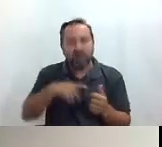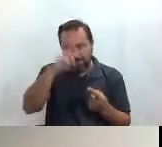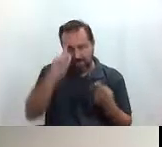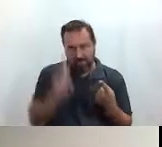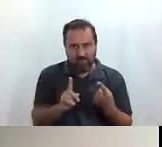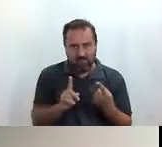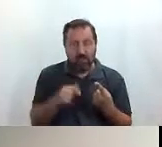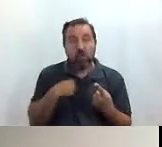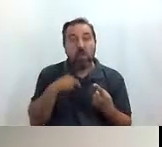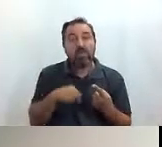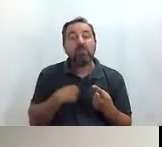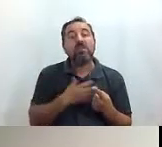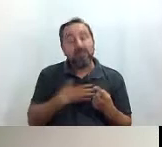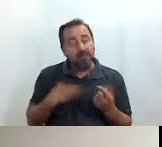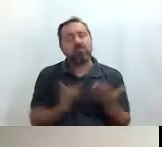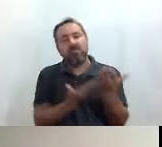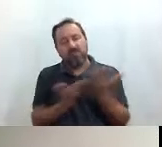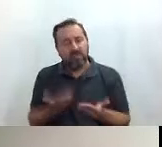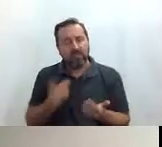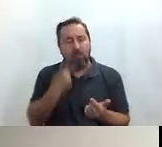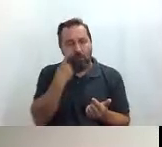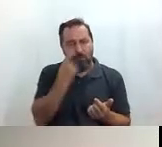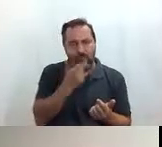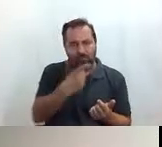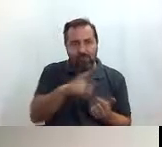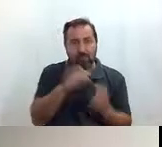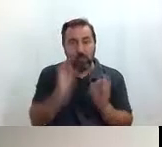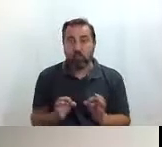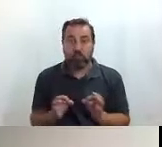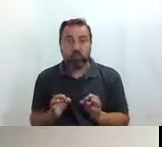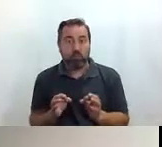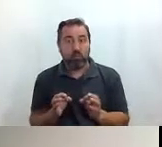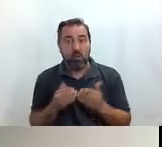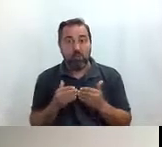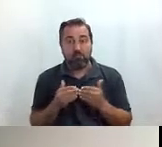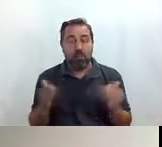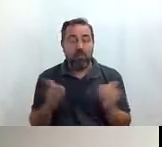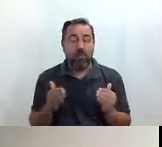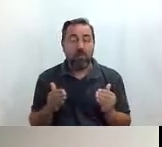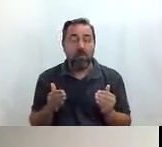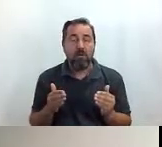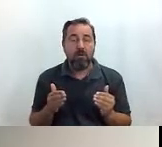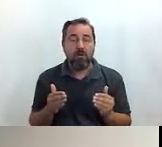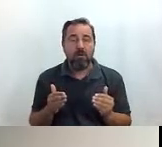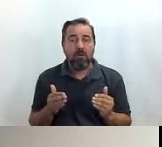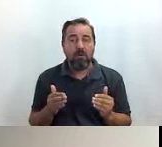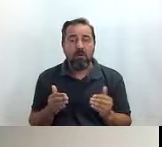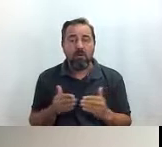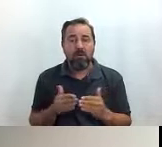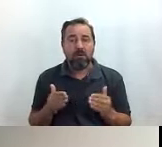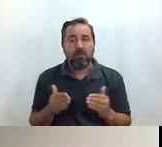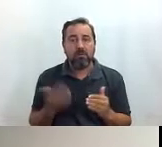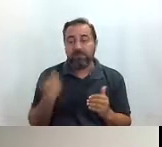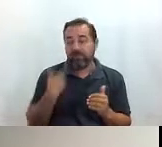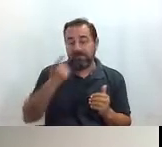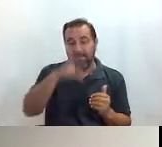Entonces yo aquí lo que quiero es invitaros a que la conozcáis porque justo la hemos abierto y la hemos inaugurado en el